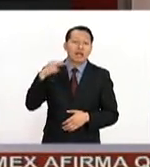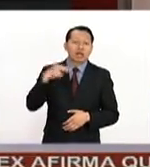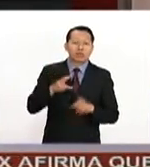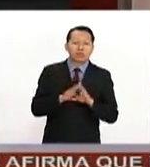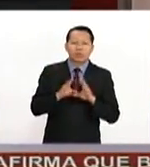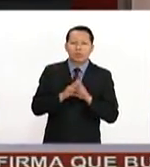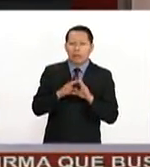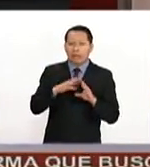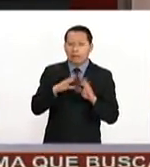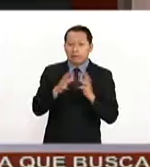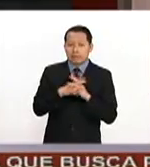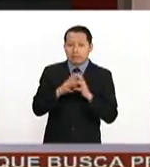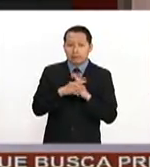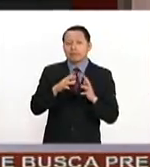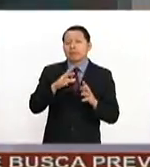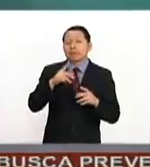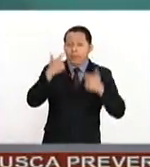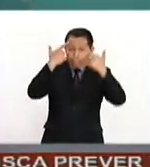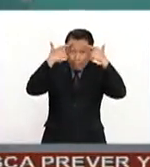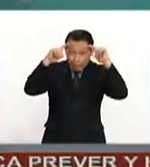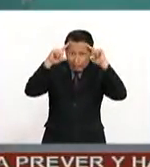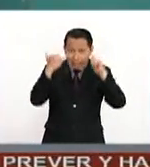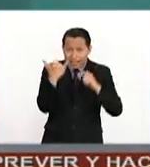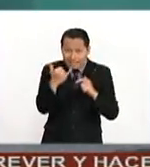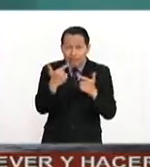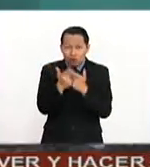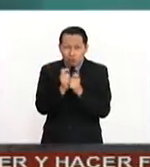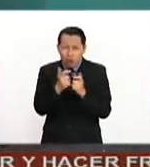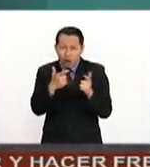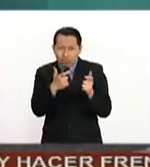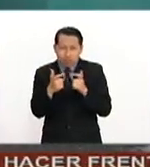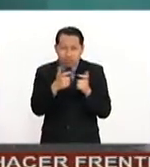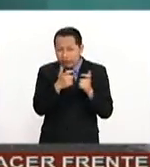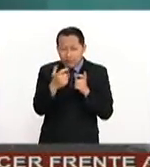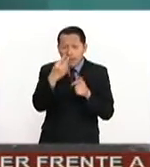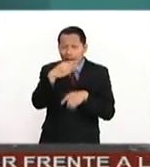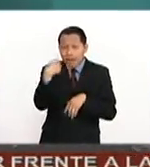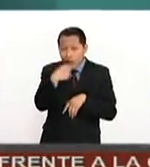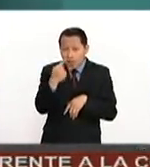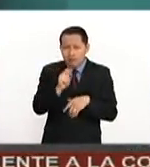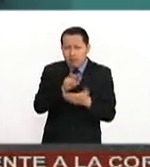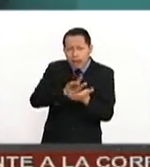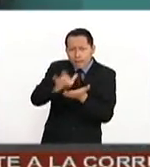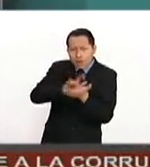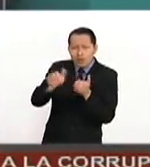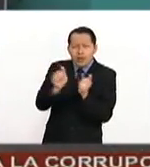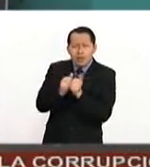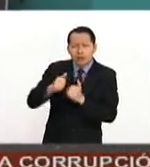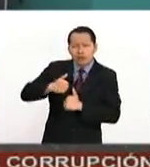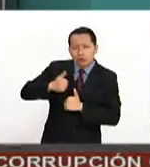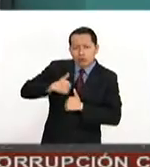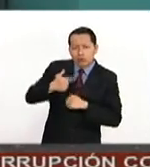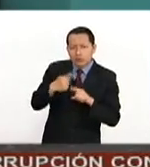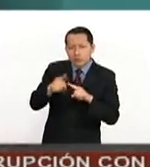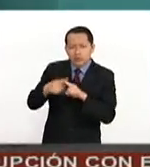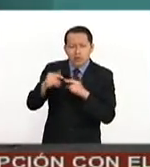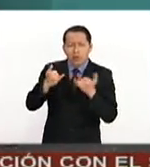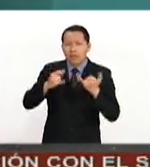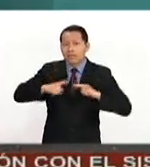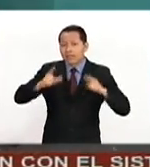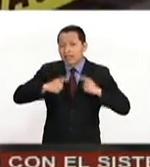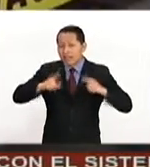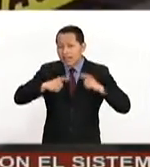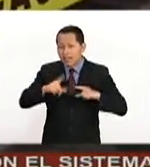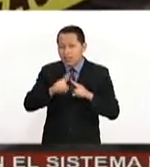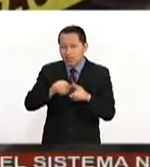se registró un enfrentamiento entre elementos de la Marina y un grupo armado. Duró cerca de tres horas. Los marinos fueron apoyados por soldados y agentes de la Fiscalía General